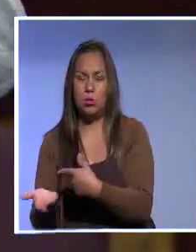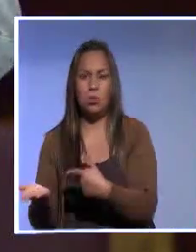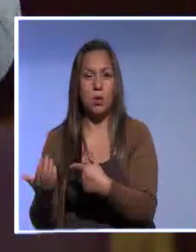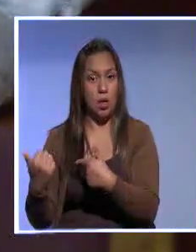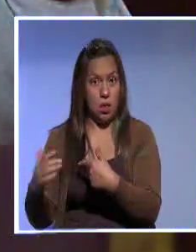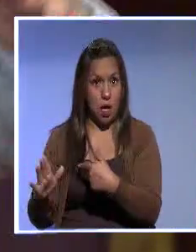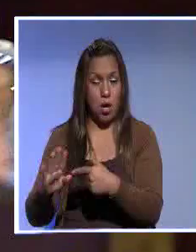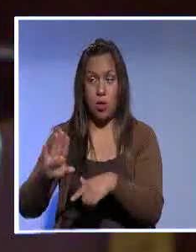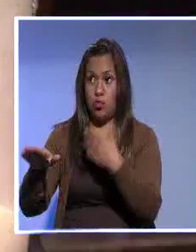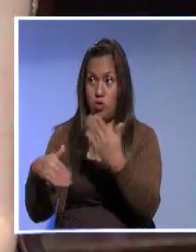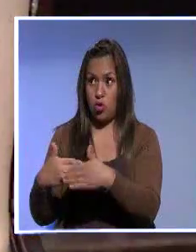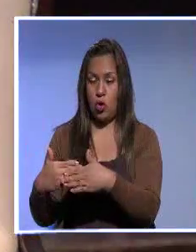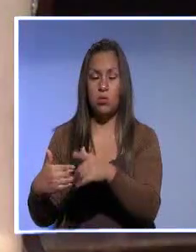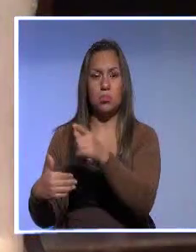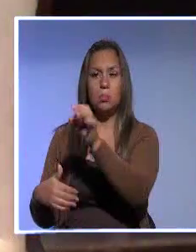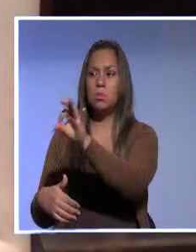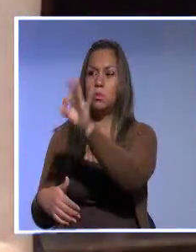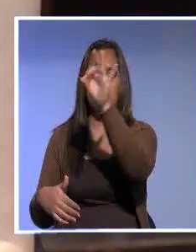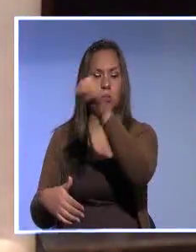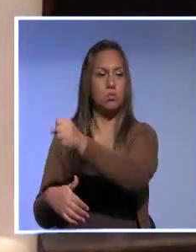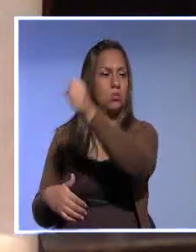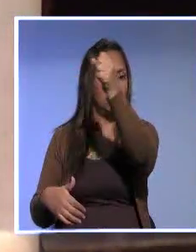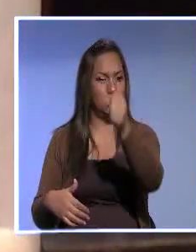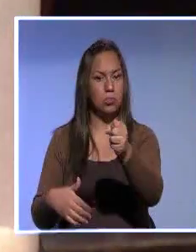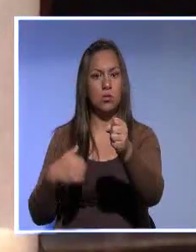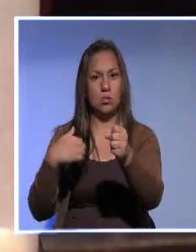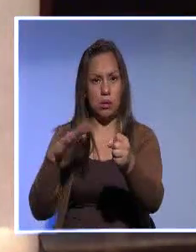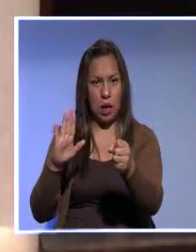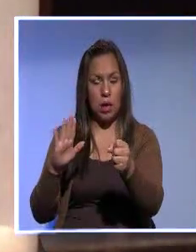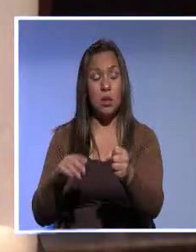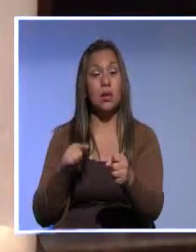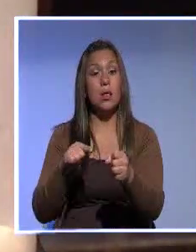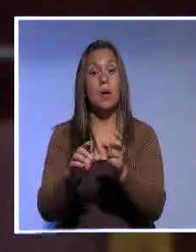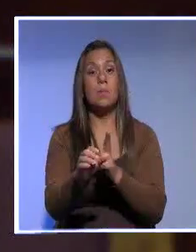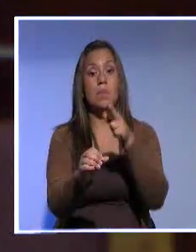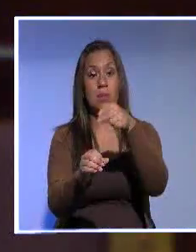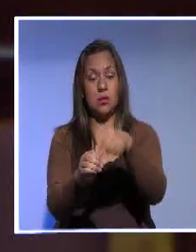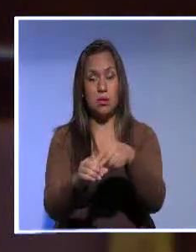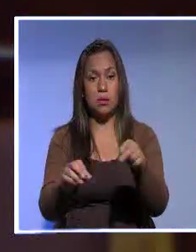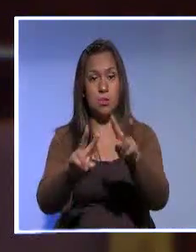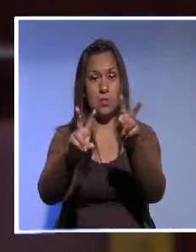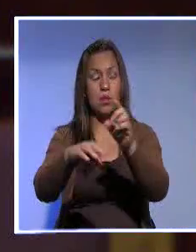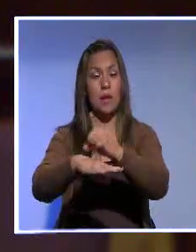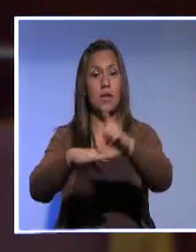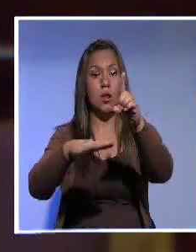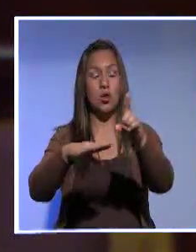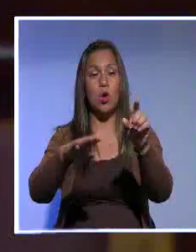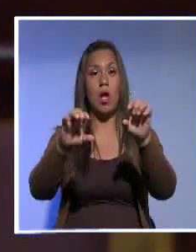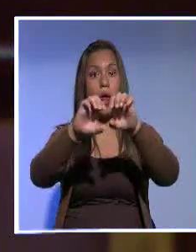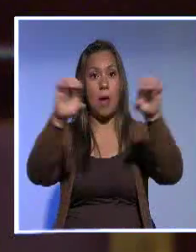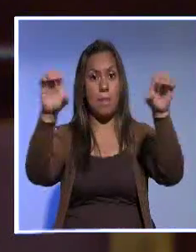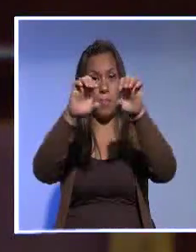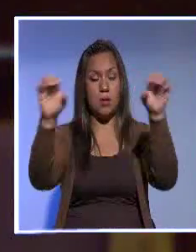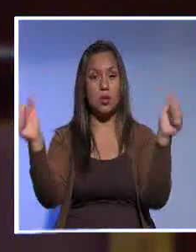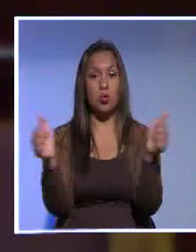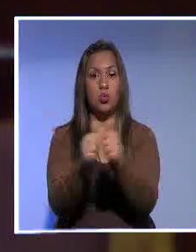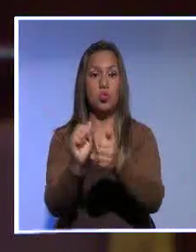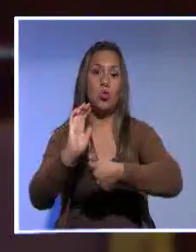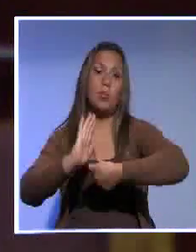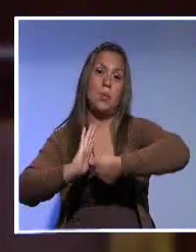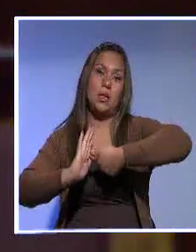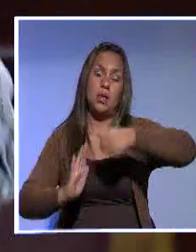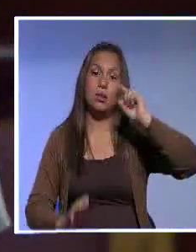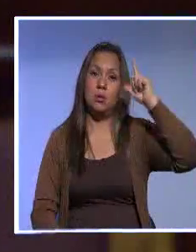todos los trabajadores de la institución, ya participaban en el directorio de las empresas. Entonces, estaban junto a los ministros de Estado y